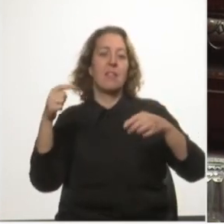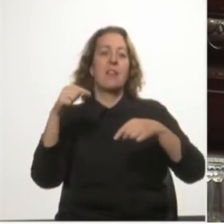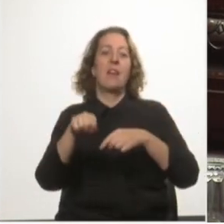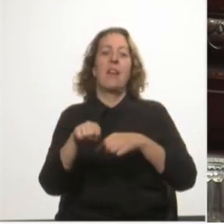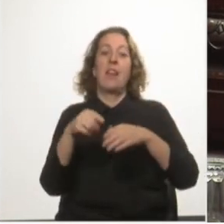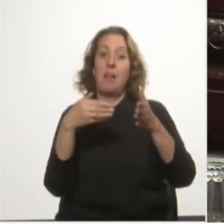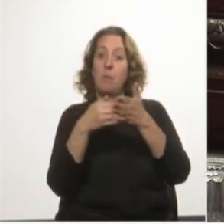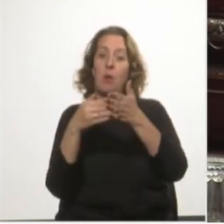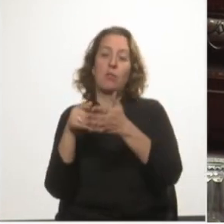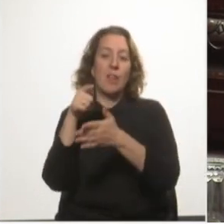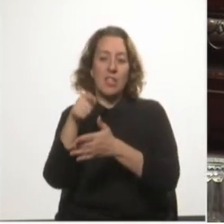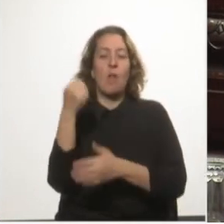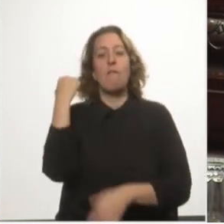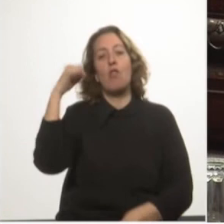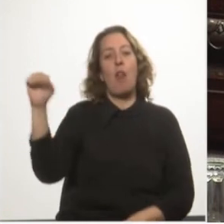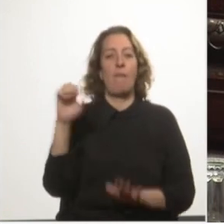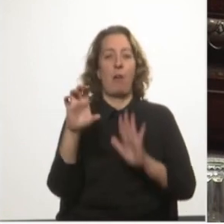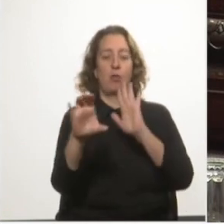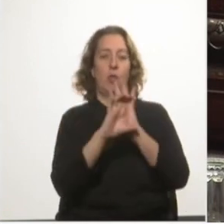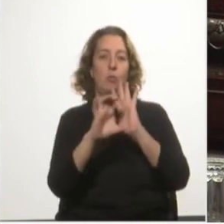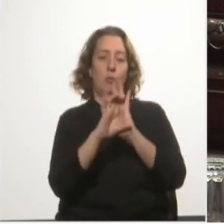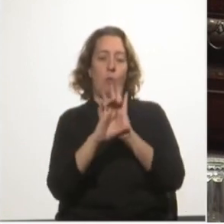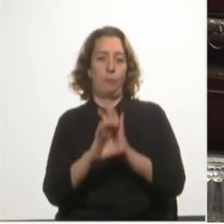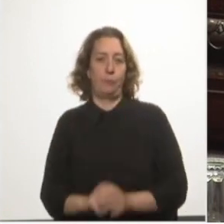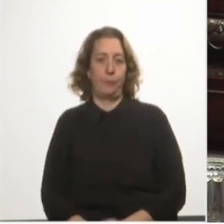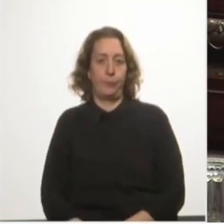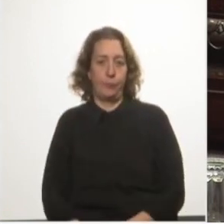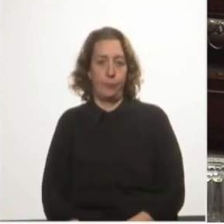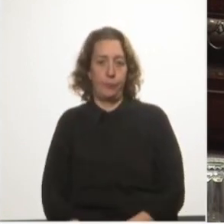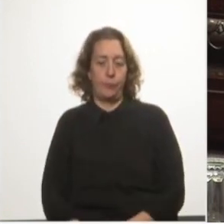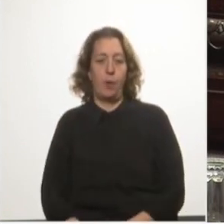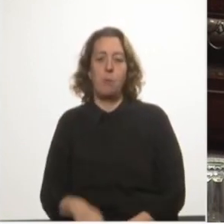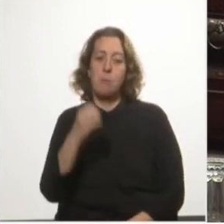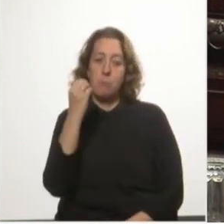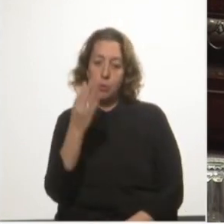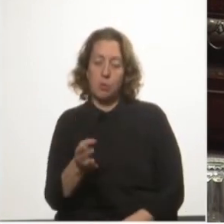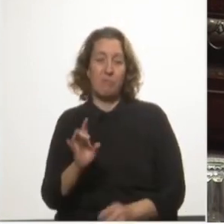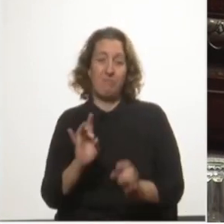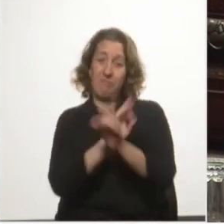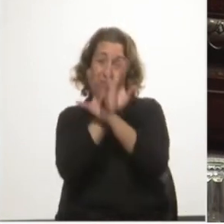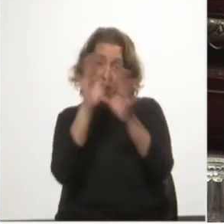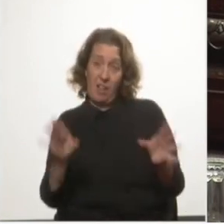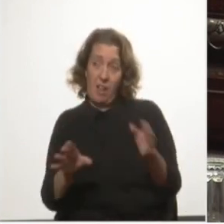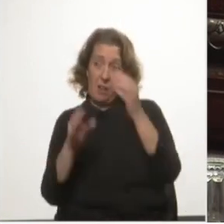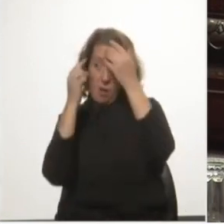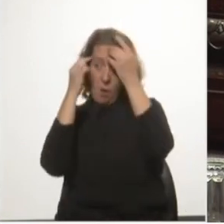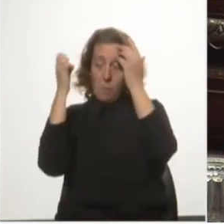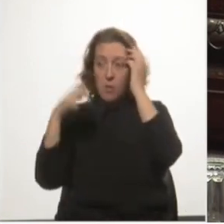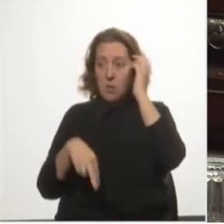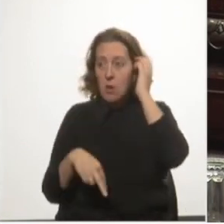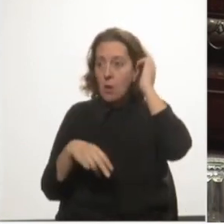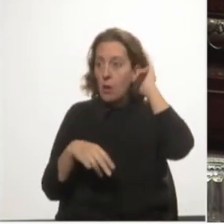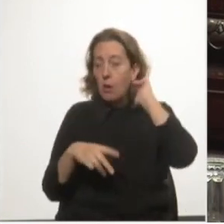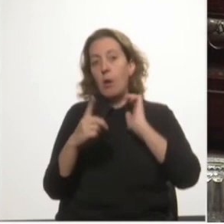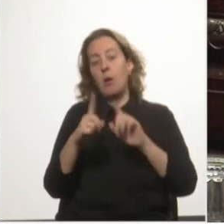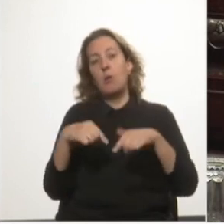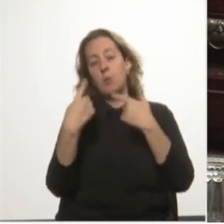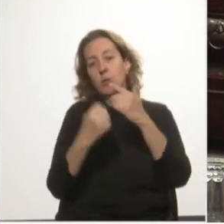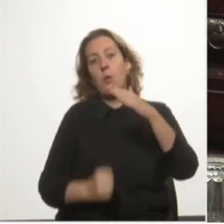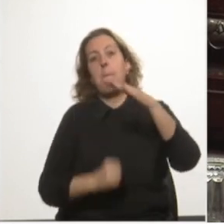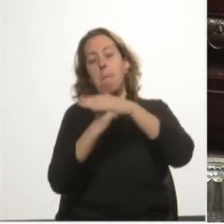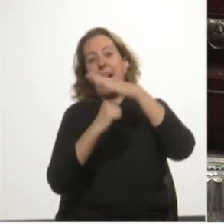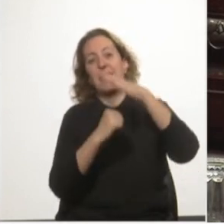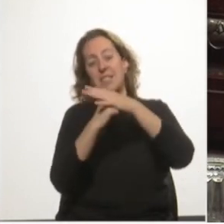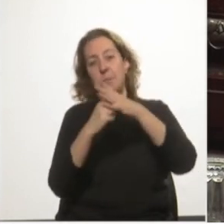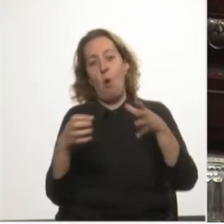Constitución de la República. Por lo tanto, está claro que la opinión de nuestro máximo órgano jurisdiccional